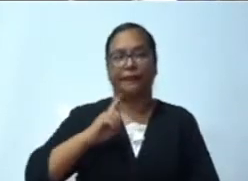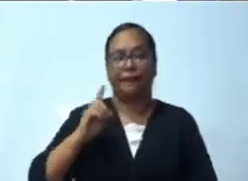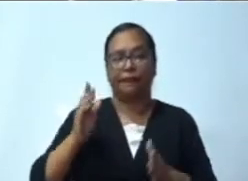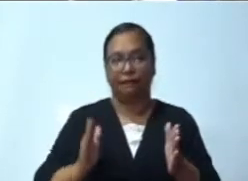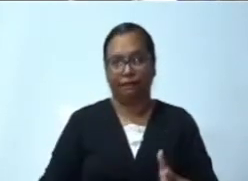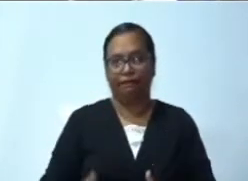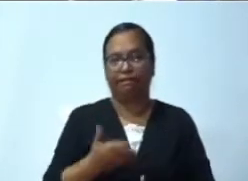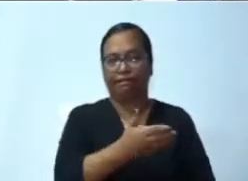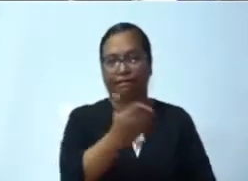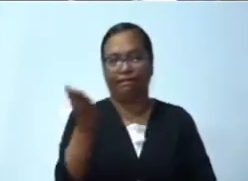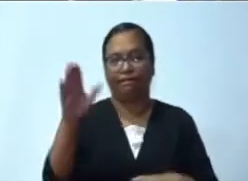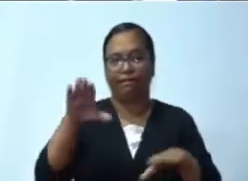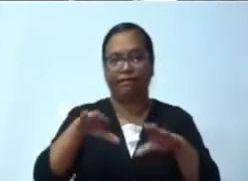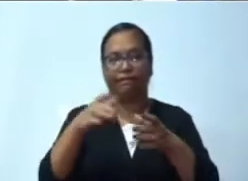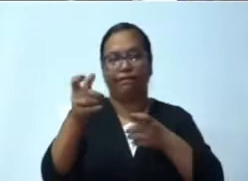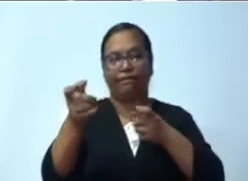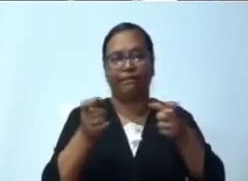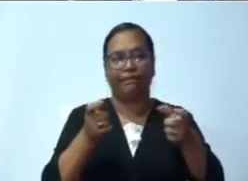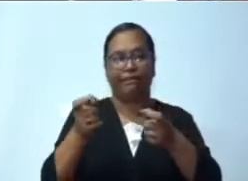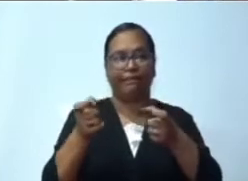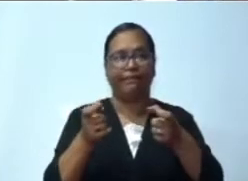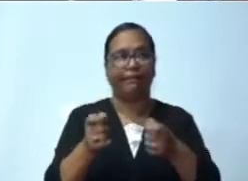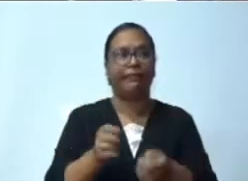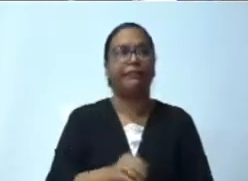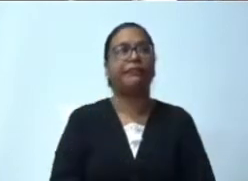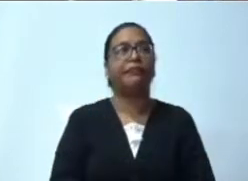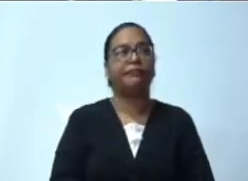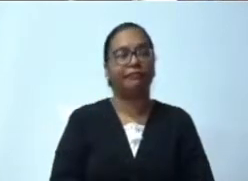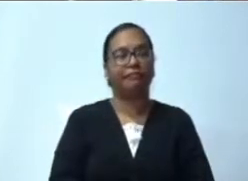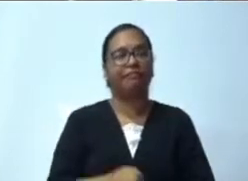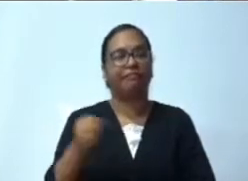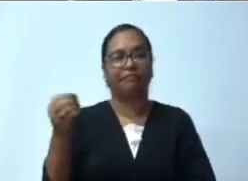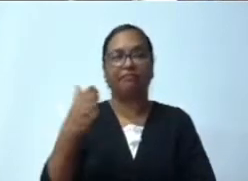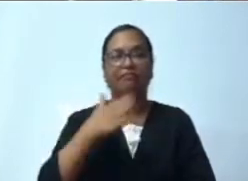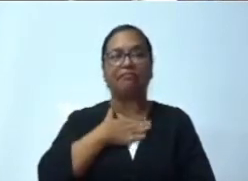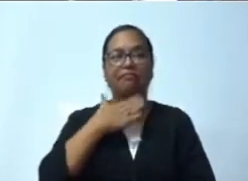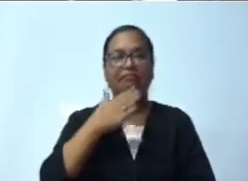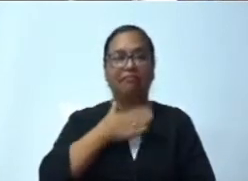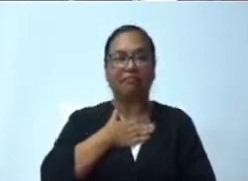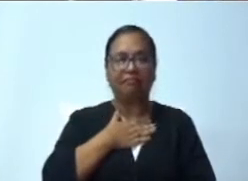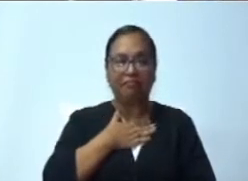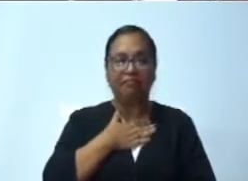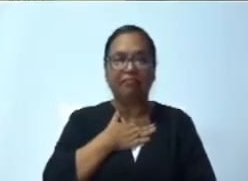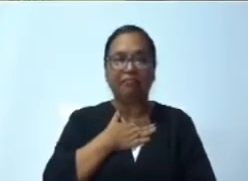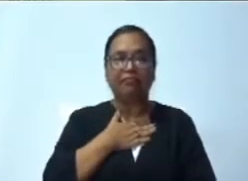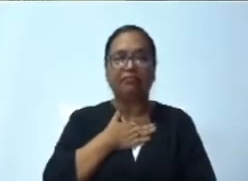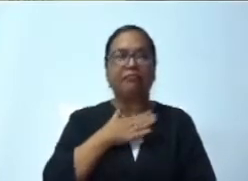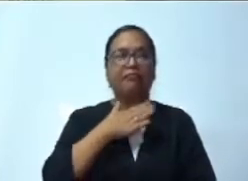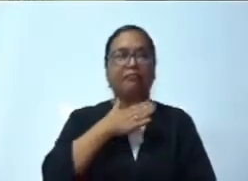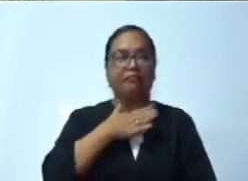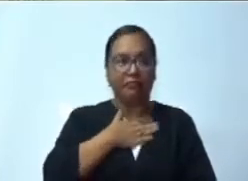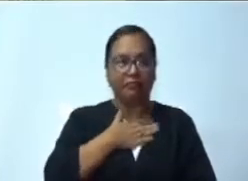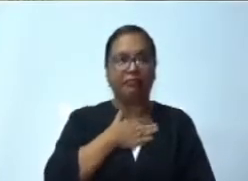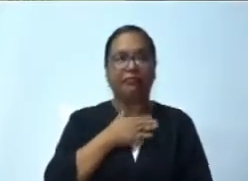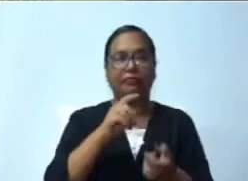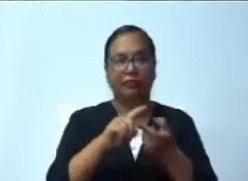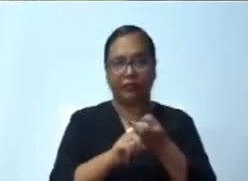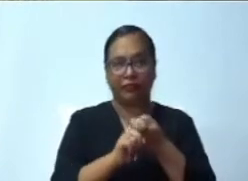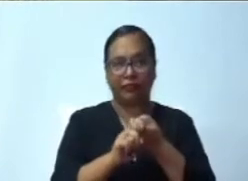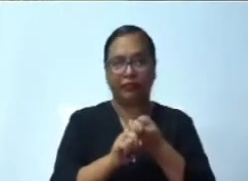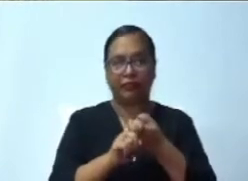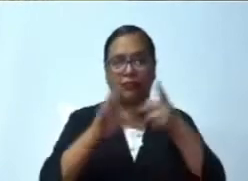y diputadas. Me alegra que nuestro amigo presidente de la Comisión de Hacienda,